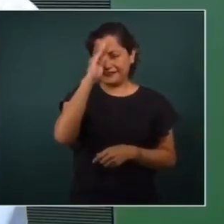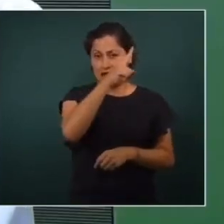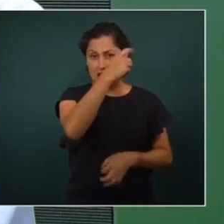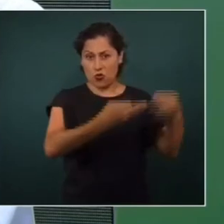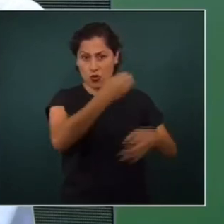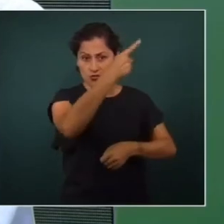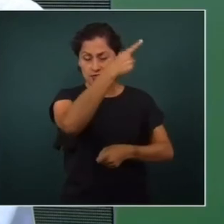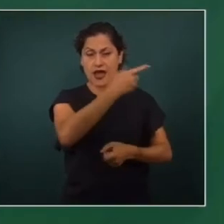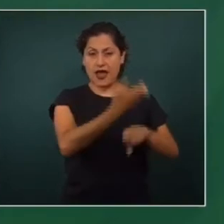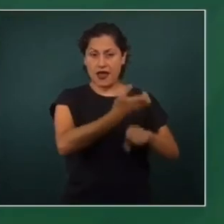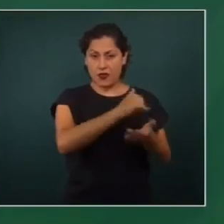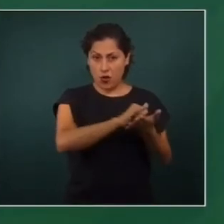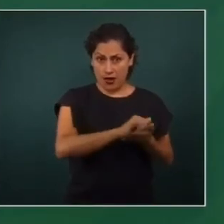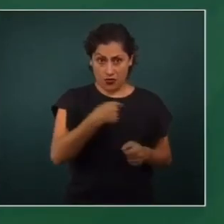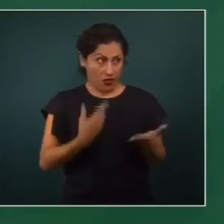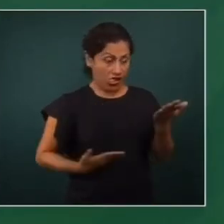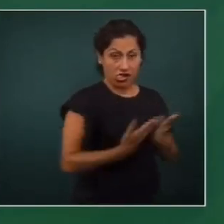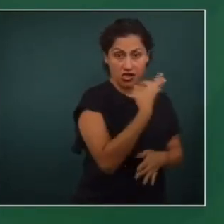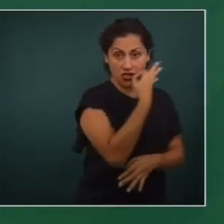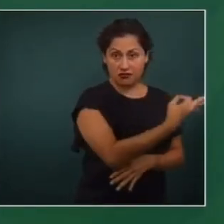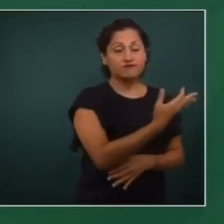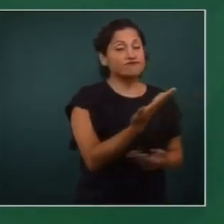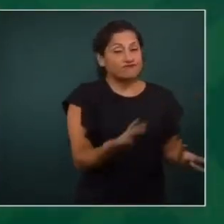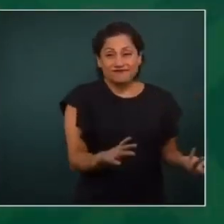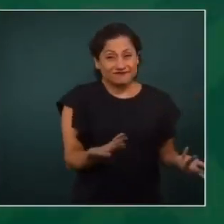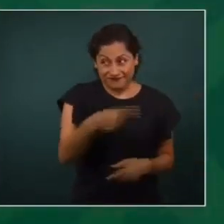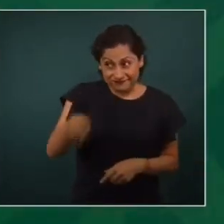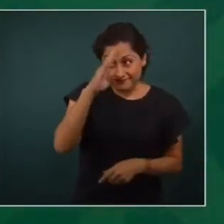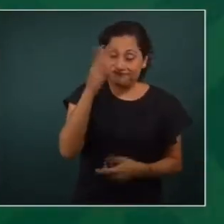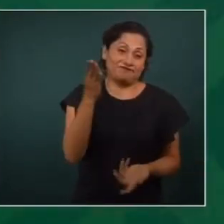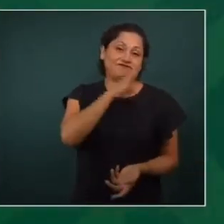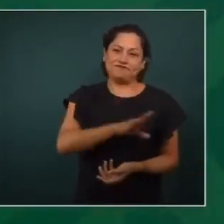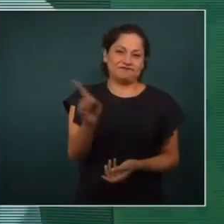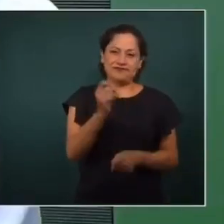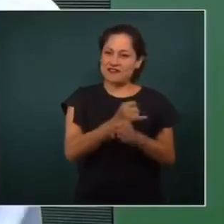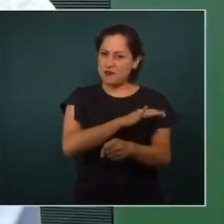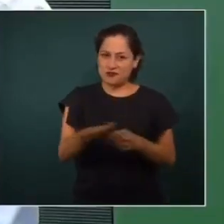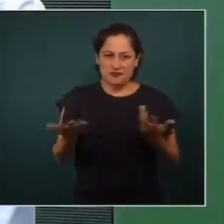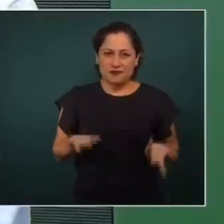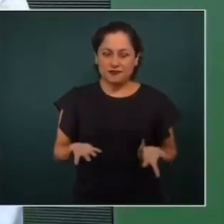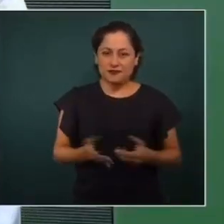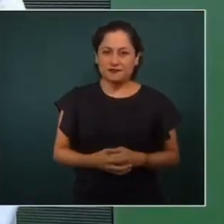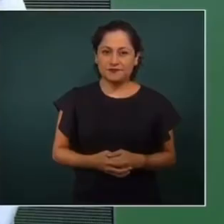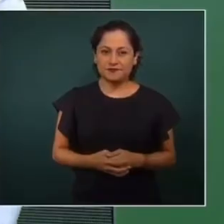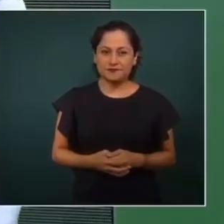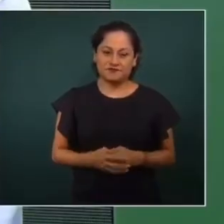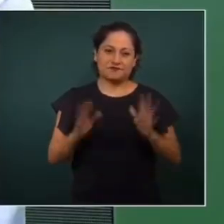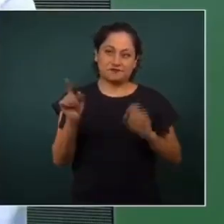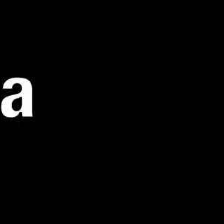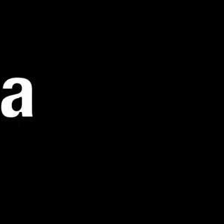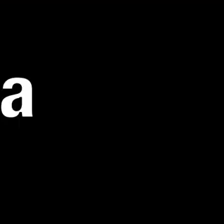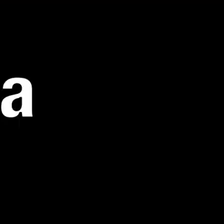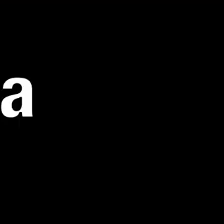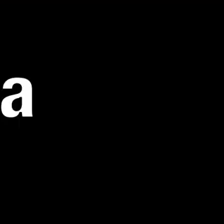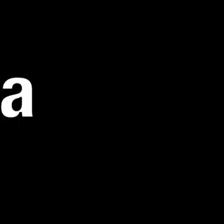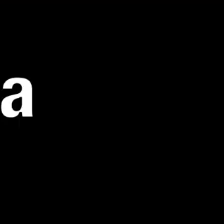juez de Nueva York, pues entonces sí, ya está exagerando.